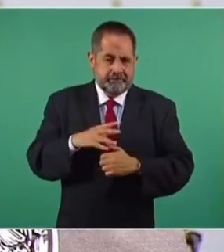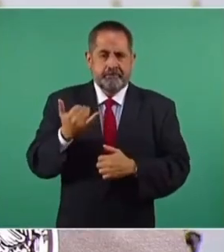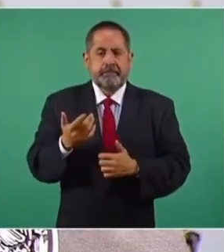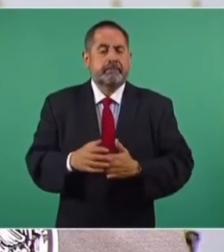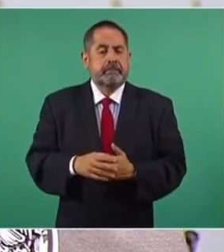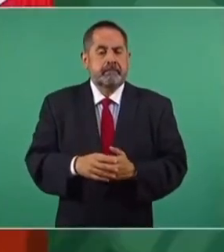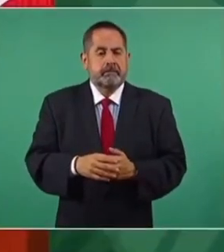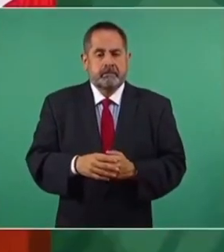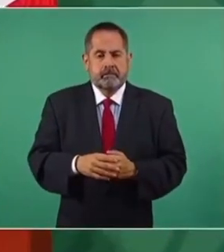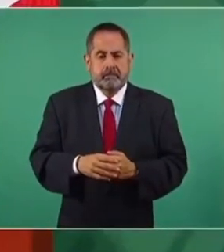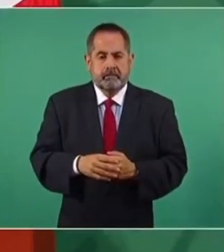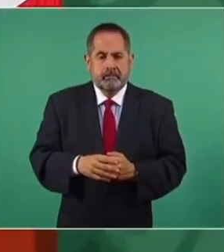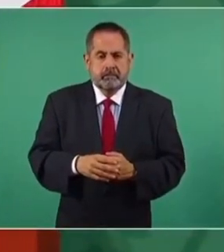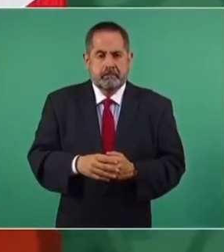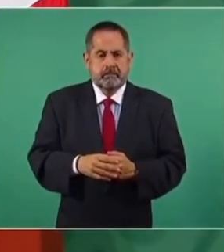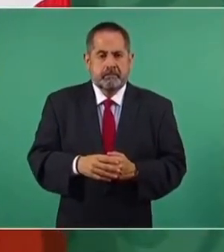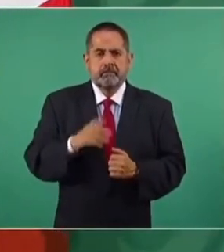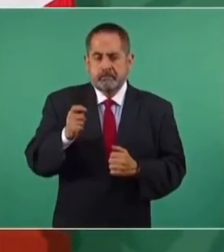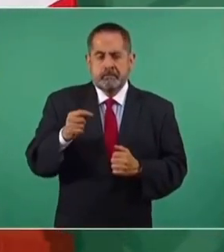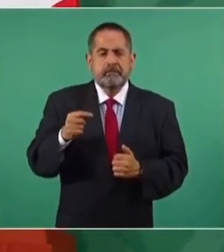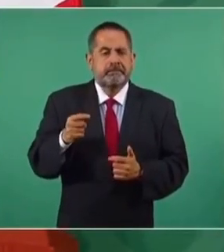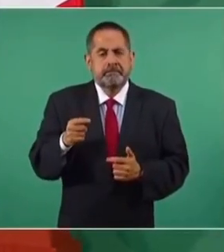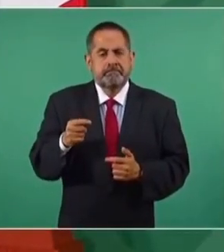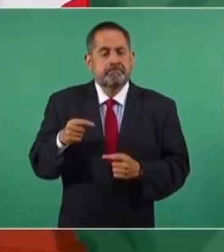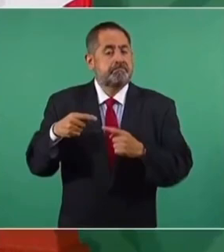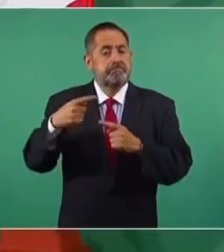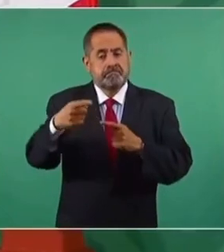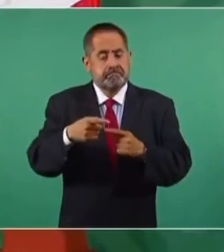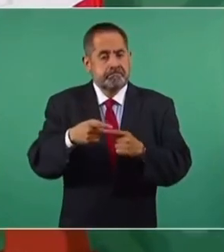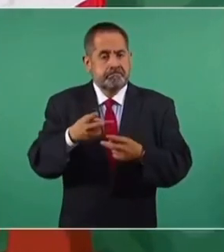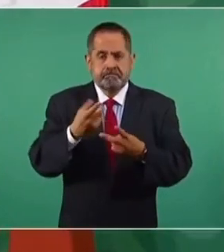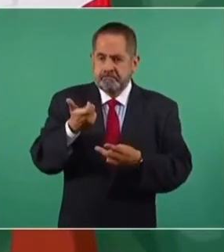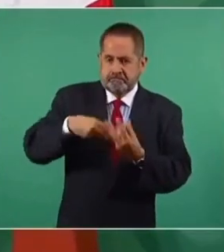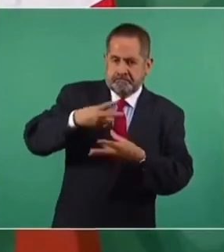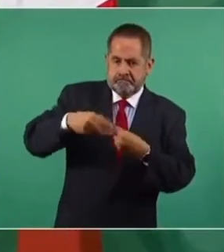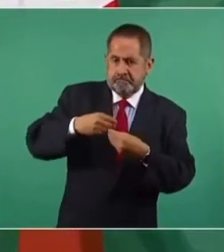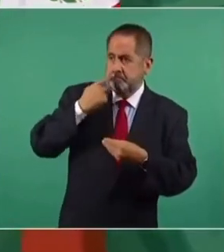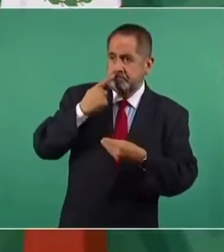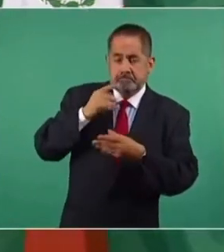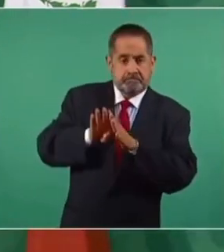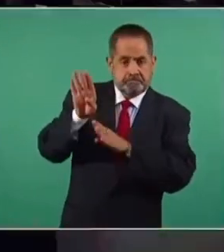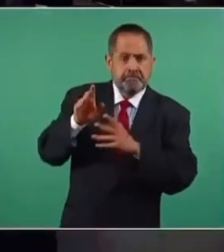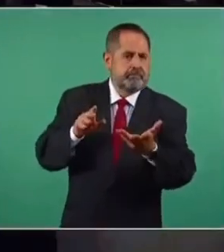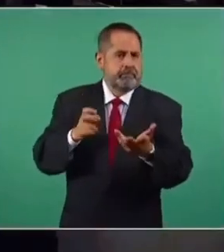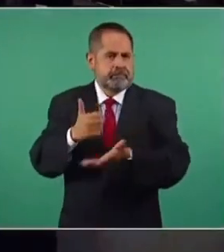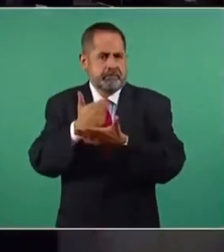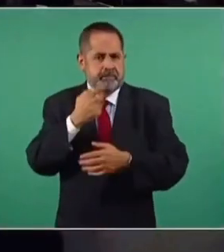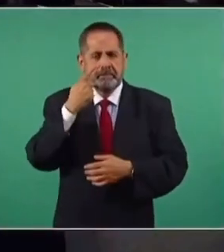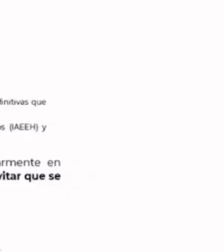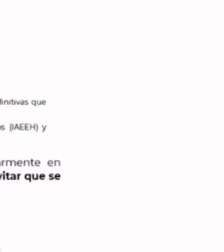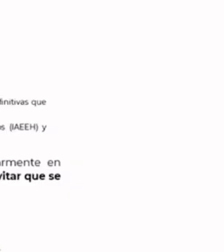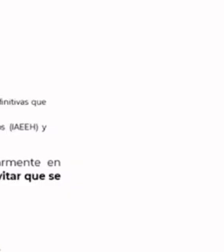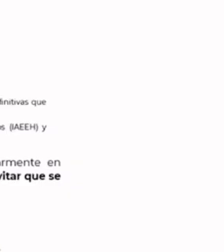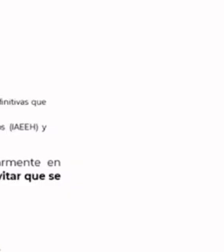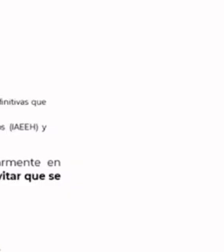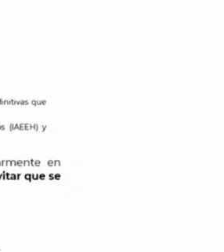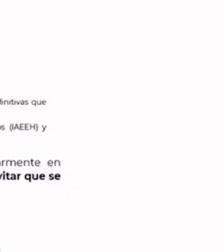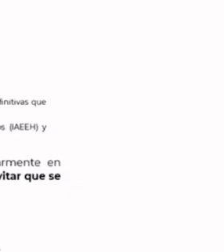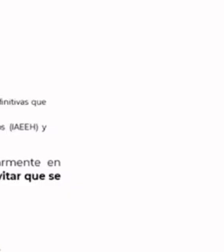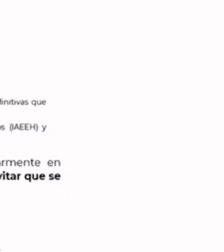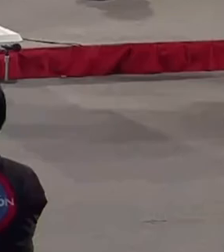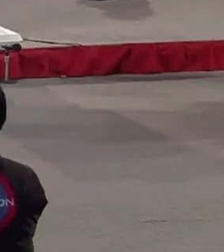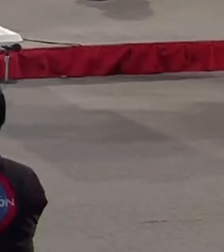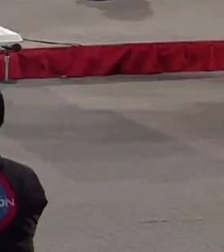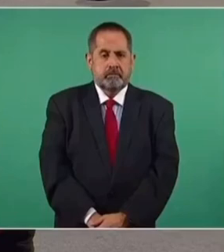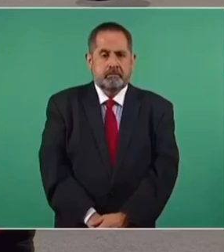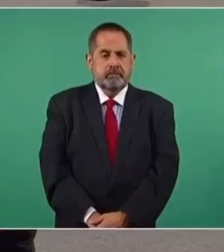la fórmula. Y como vamos a tener ya más crecimiento económico, pues eso nos va a ayudar. Pero miren cómo estamos. Estamos hablando de